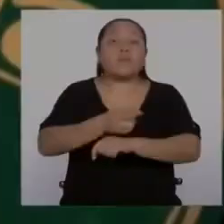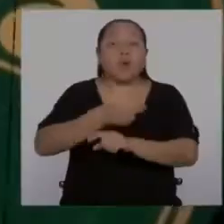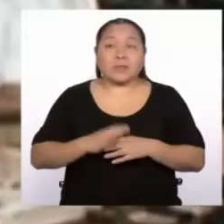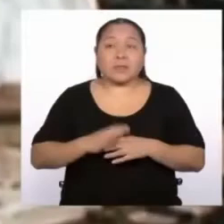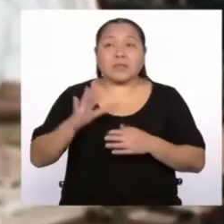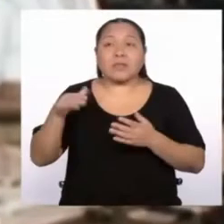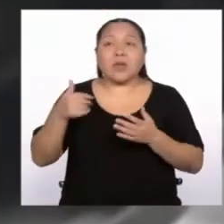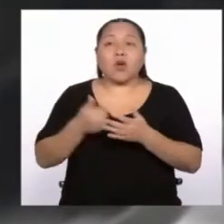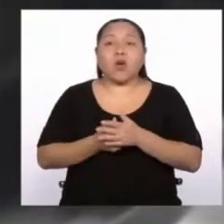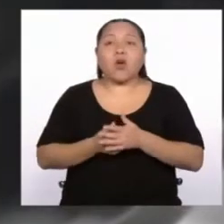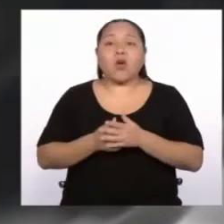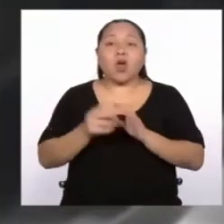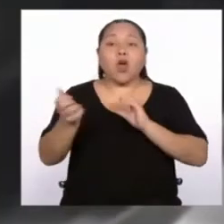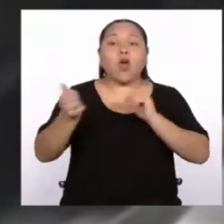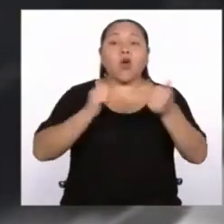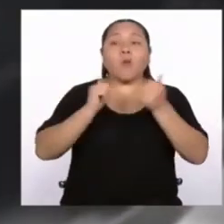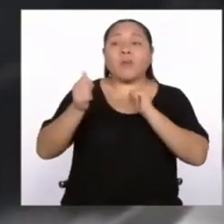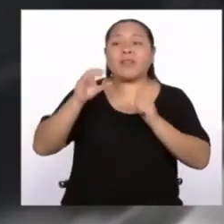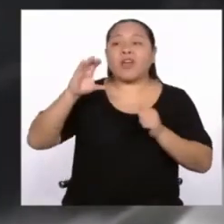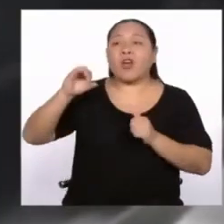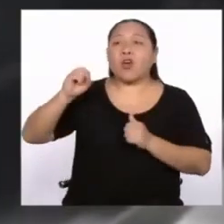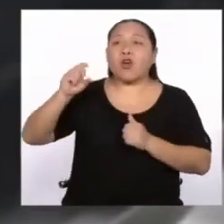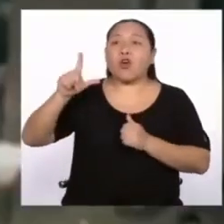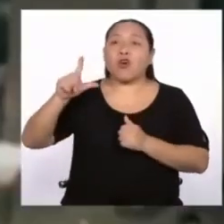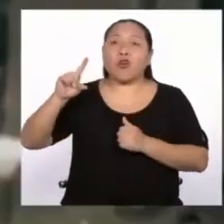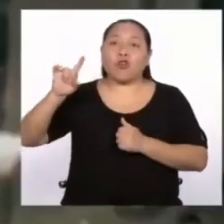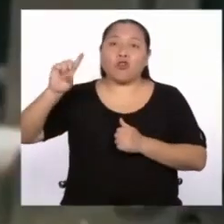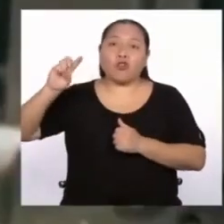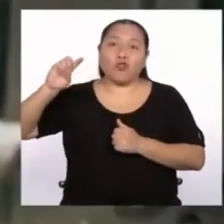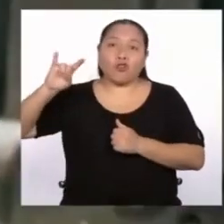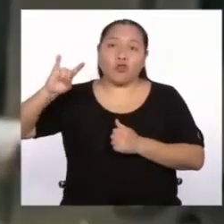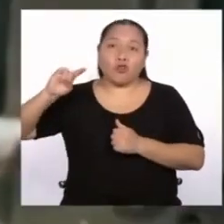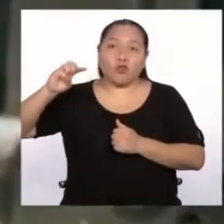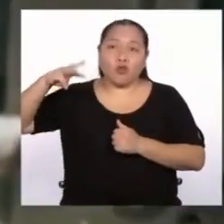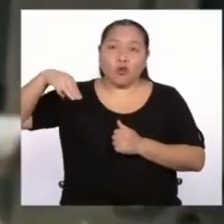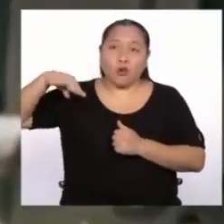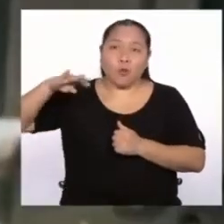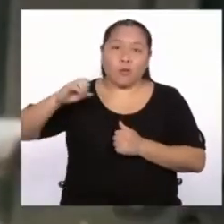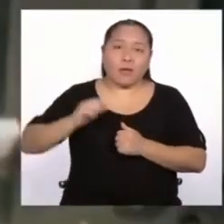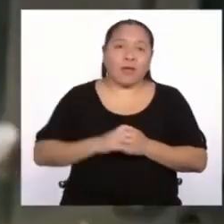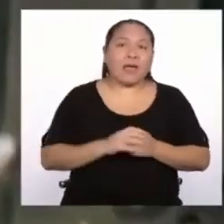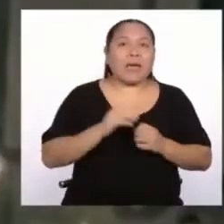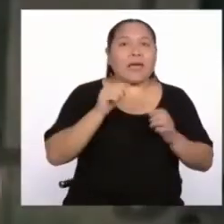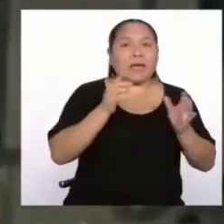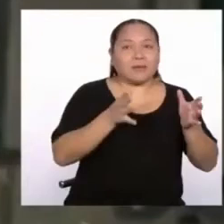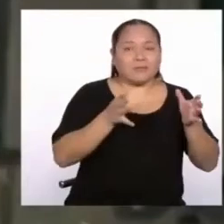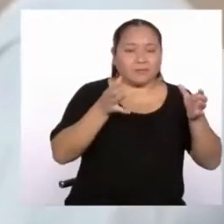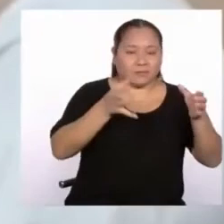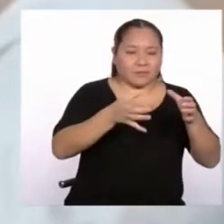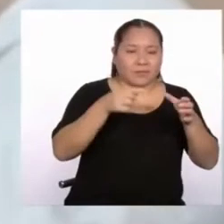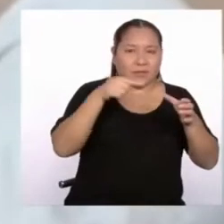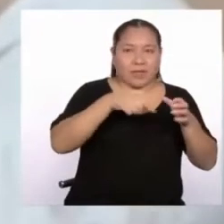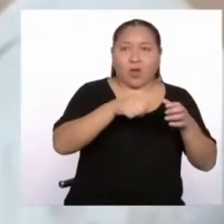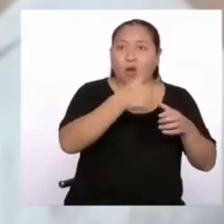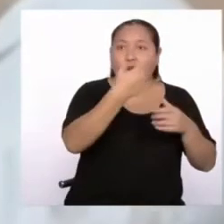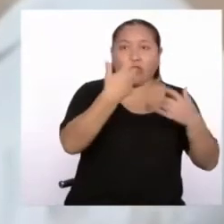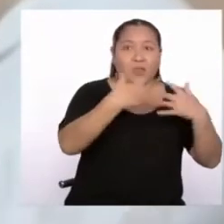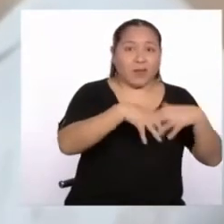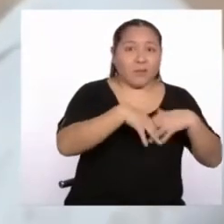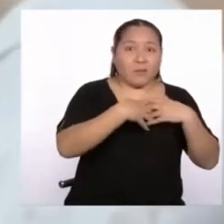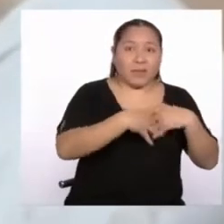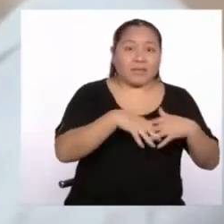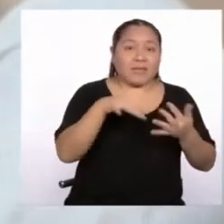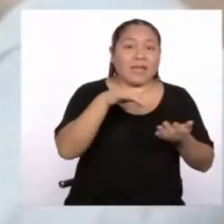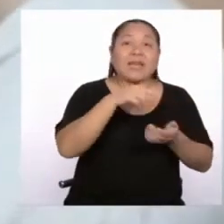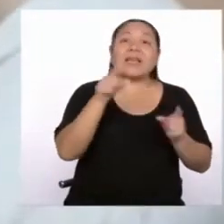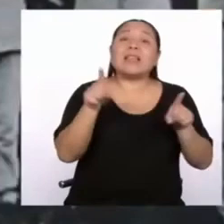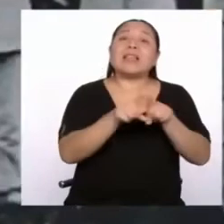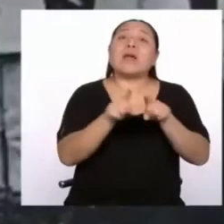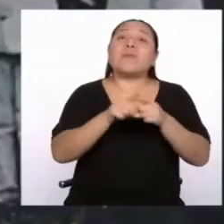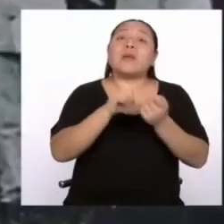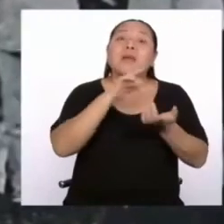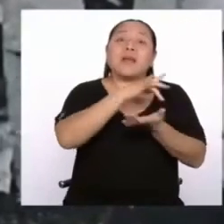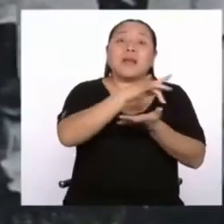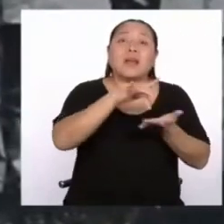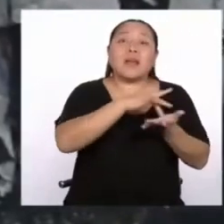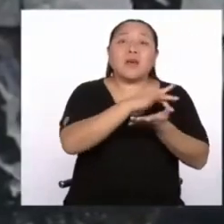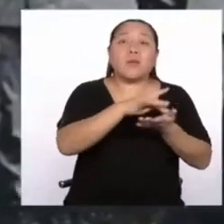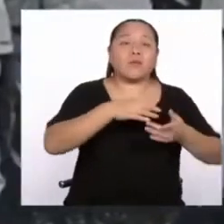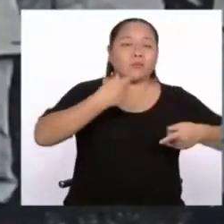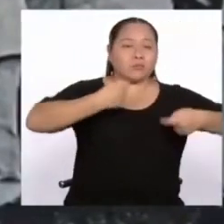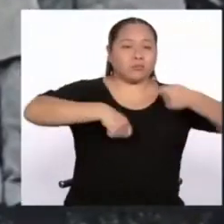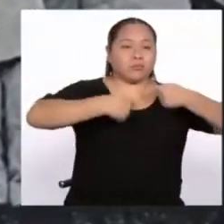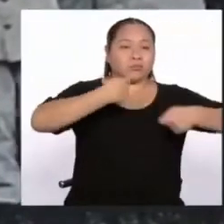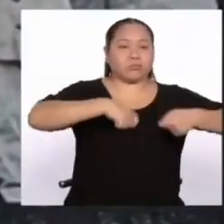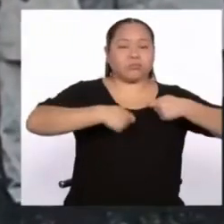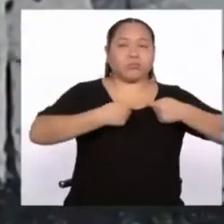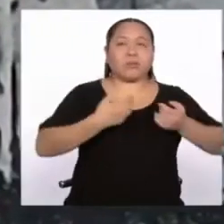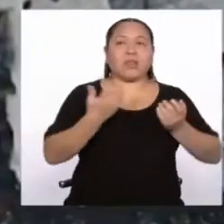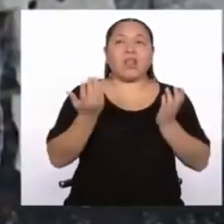La RCA de la Columbia, es decir, la RCA Víctor, y se grabó el himno nacional a cargo de la banda de la